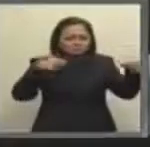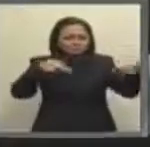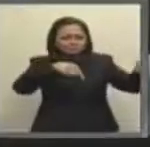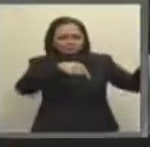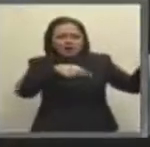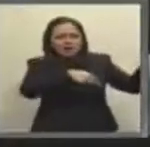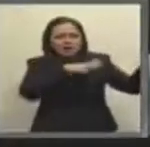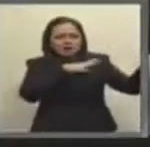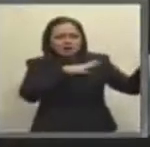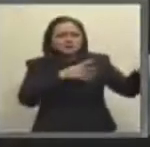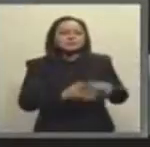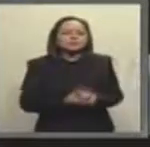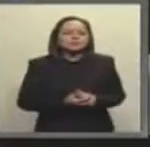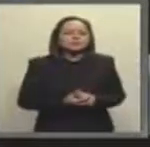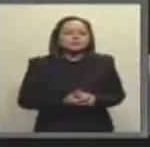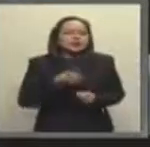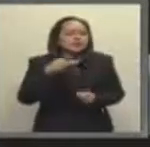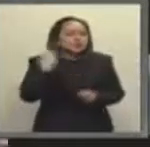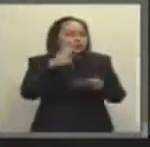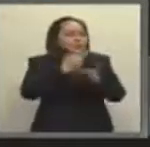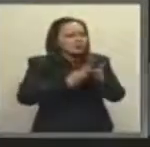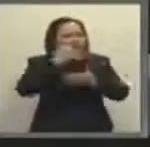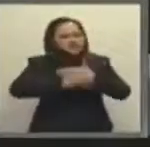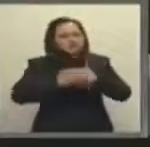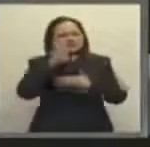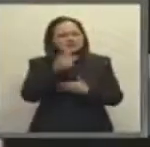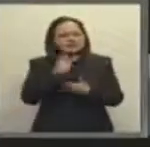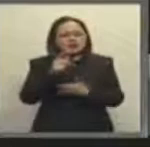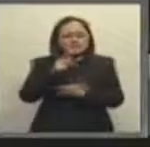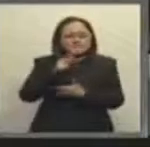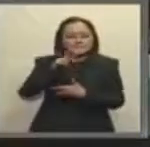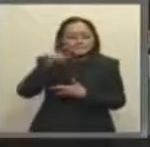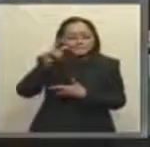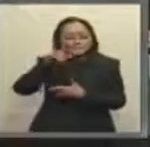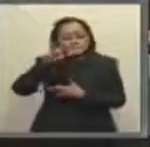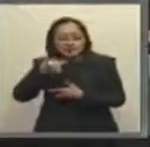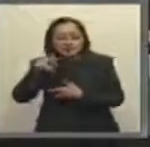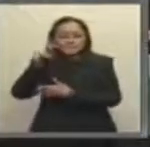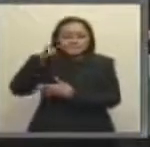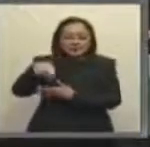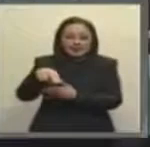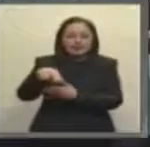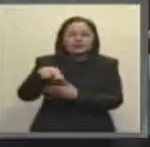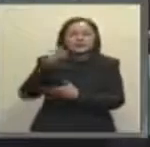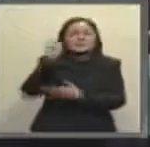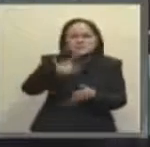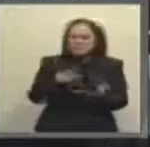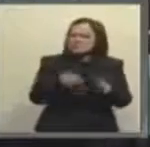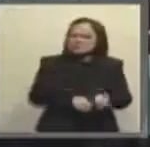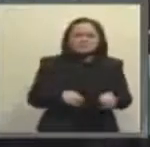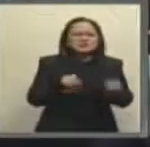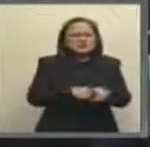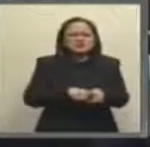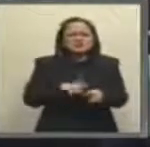que el proyecto de ustedes, del PAN, y el proyecto de ustedes del PRI es lo mismo, aunque allá afuera se estén